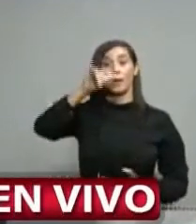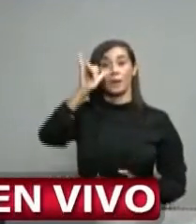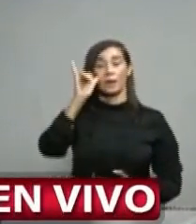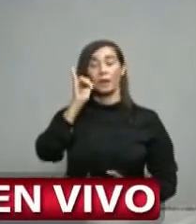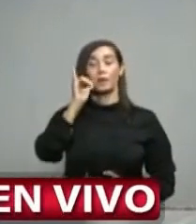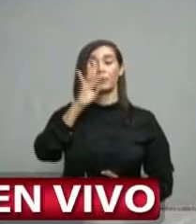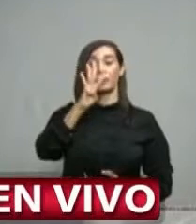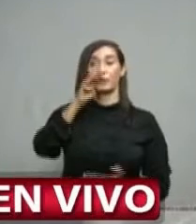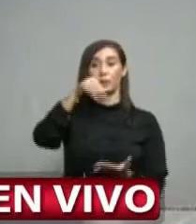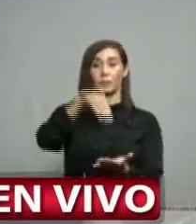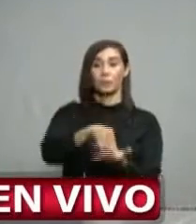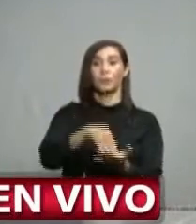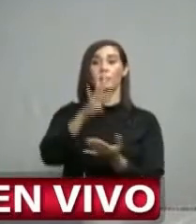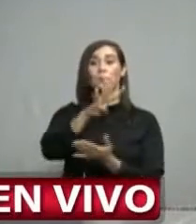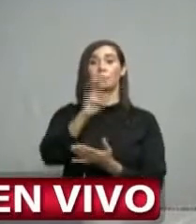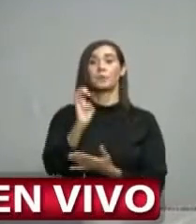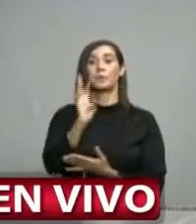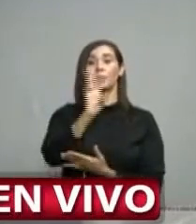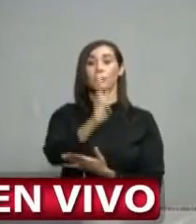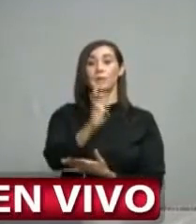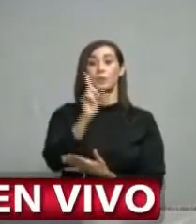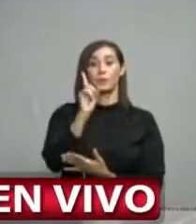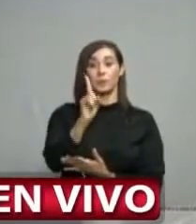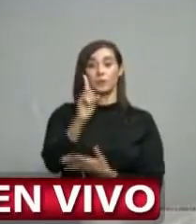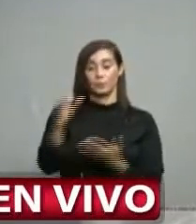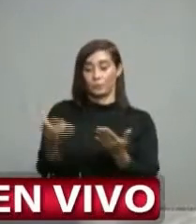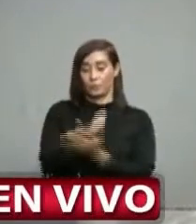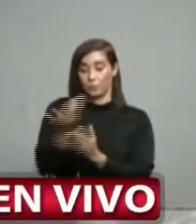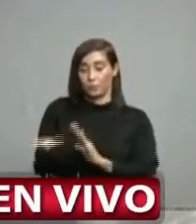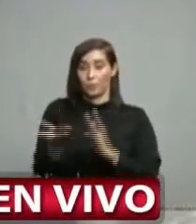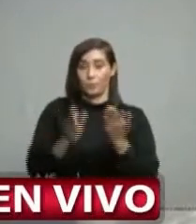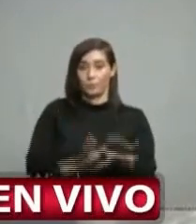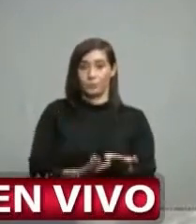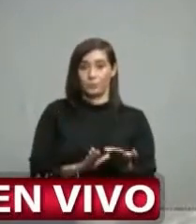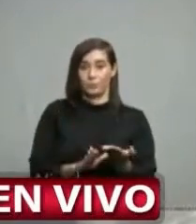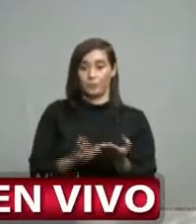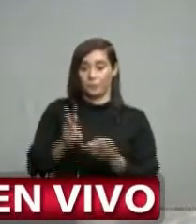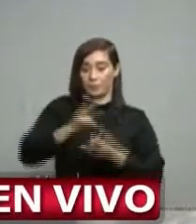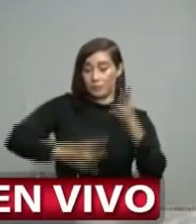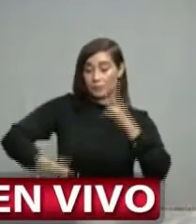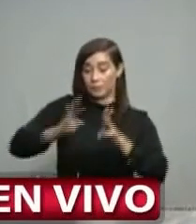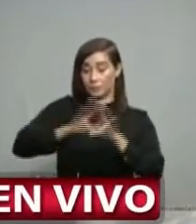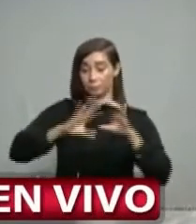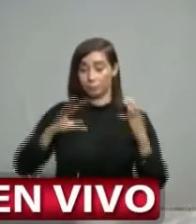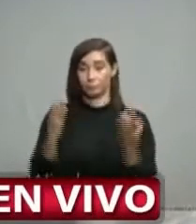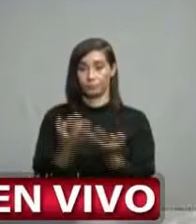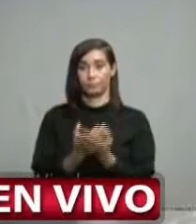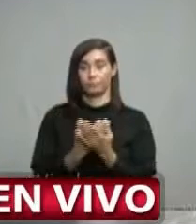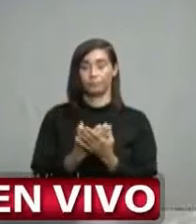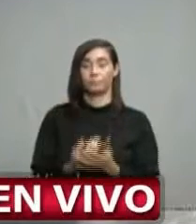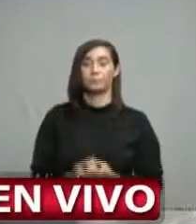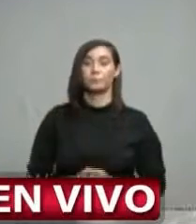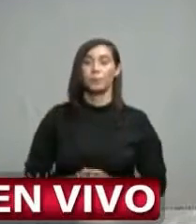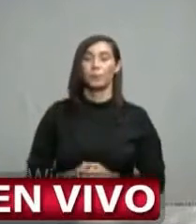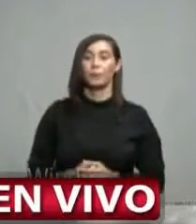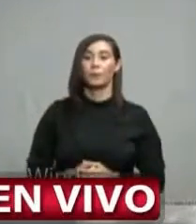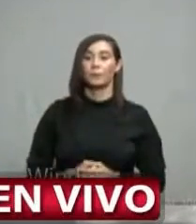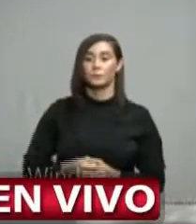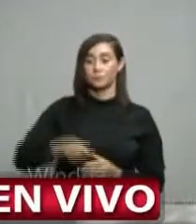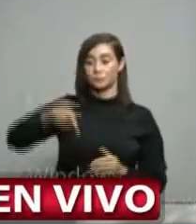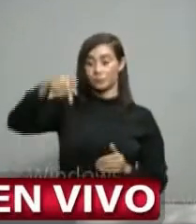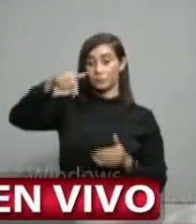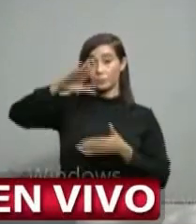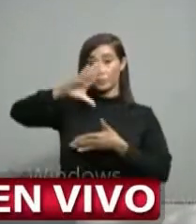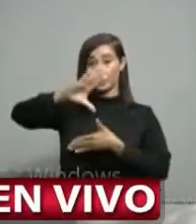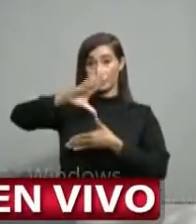4.461 nuevas defunciones a nivel global. En la región